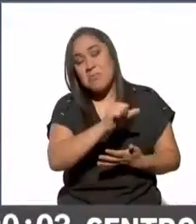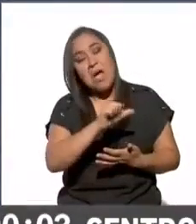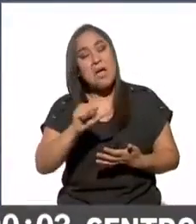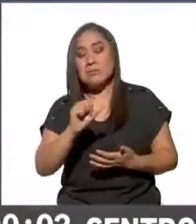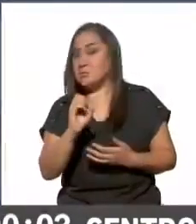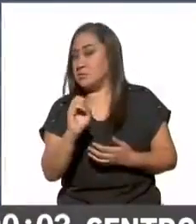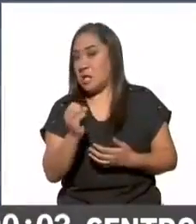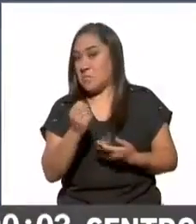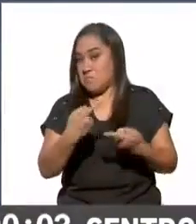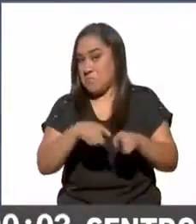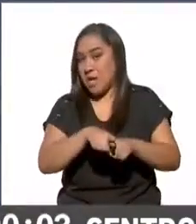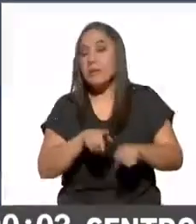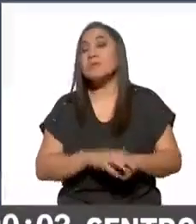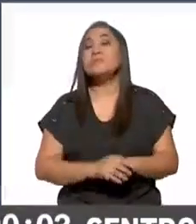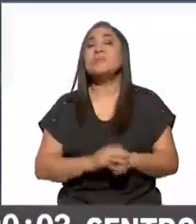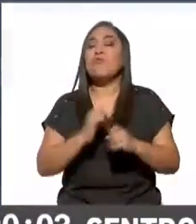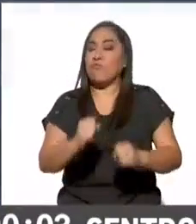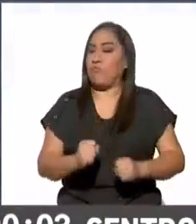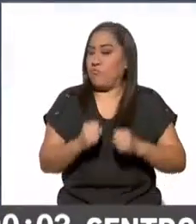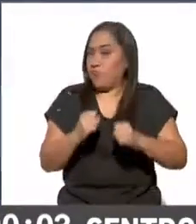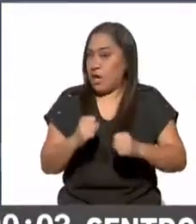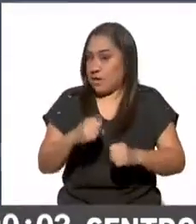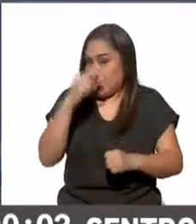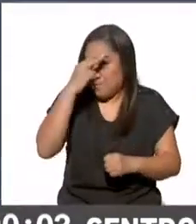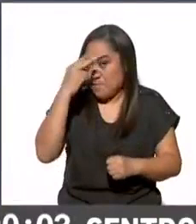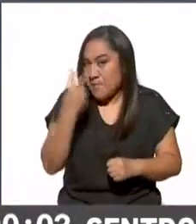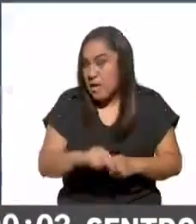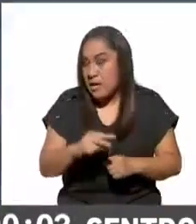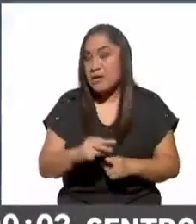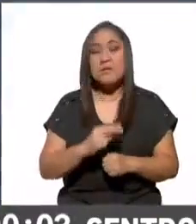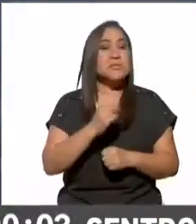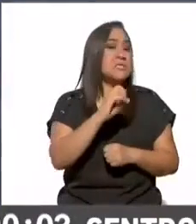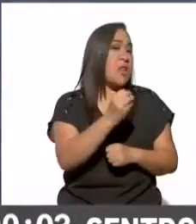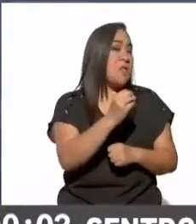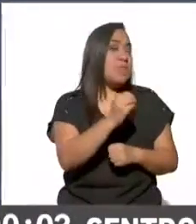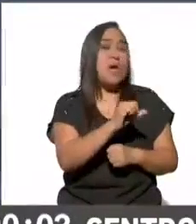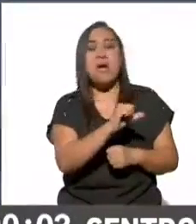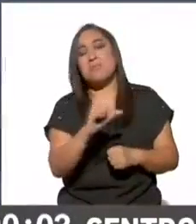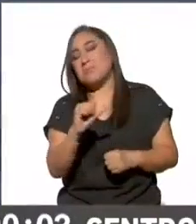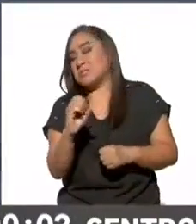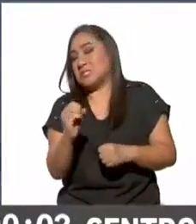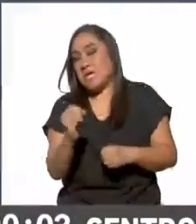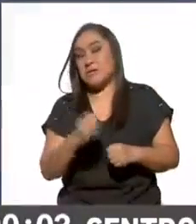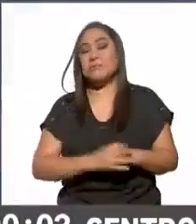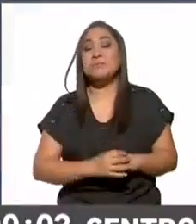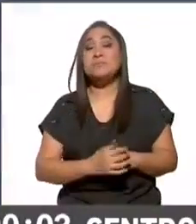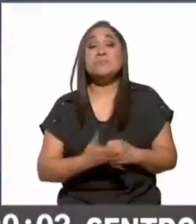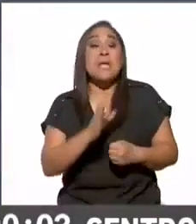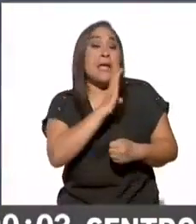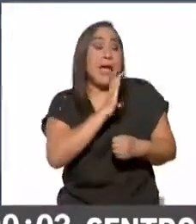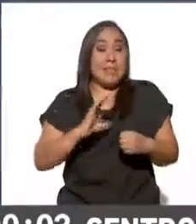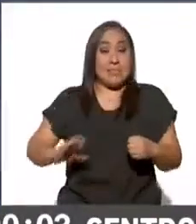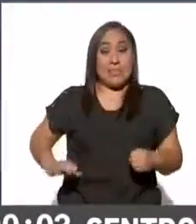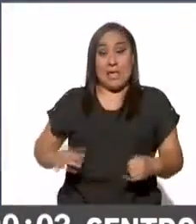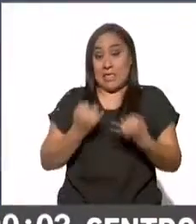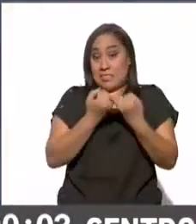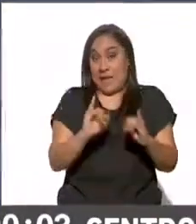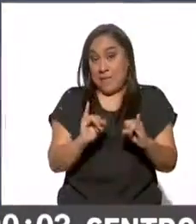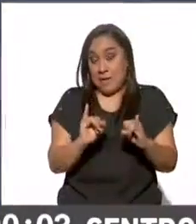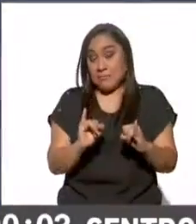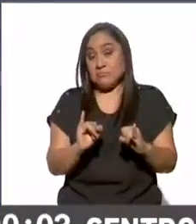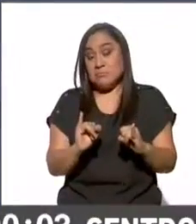0 fuerza por México de 0 a 0 y los candidatos independientes